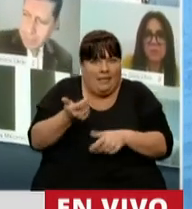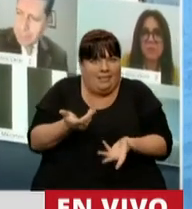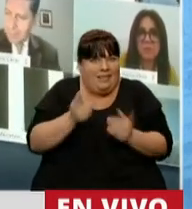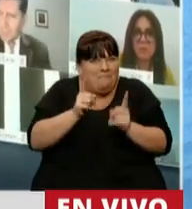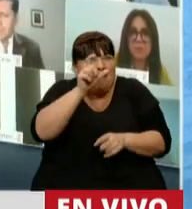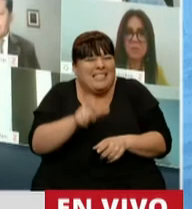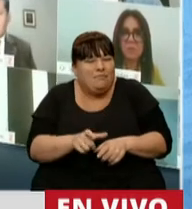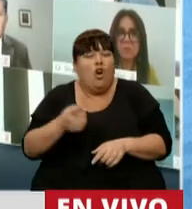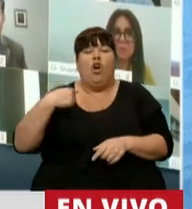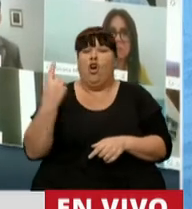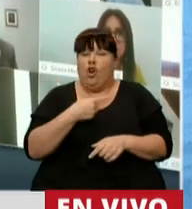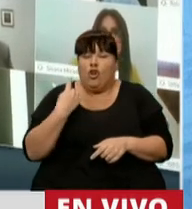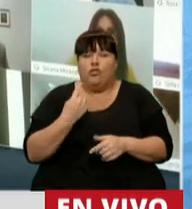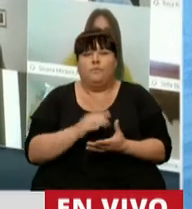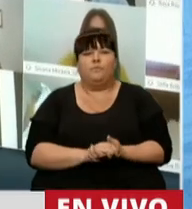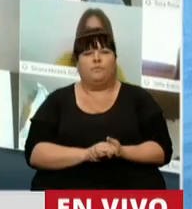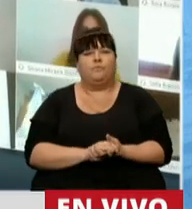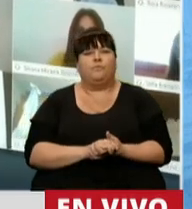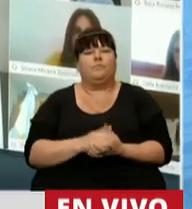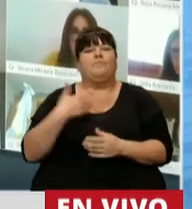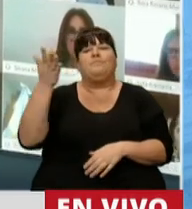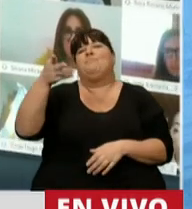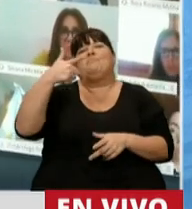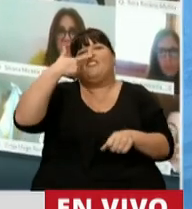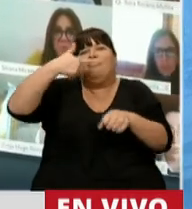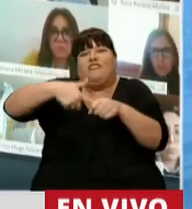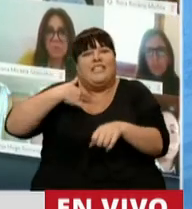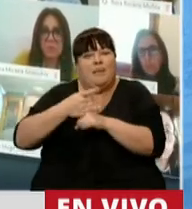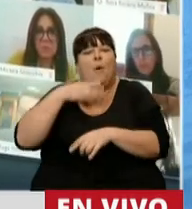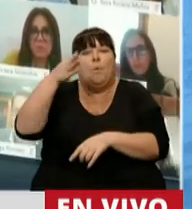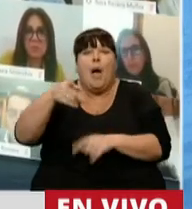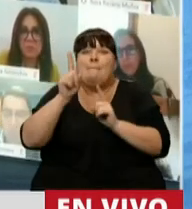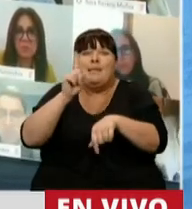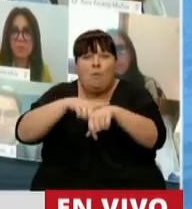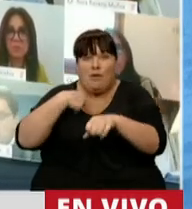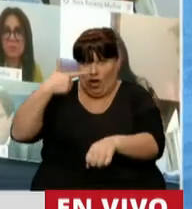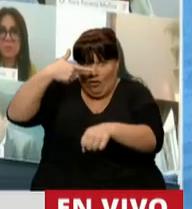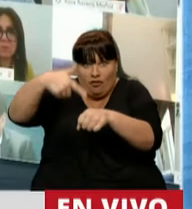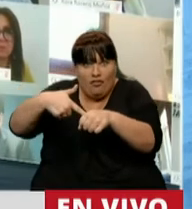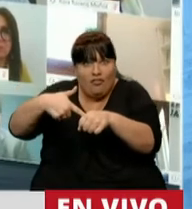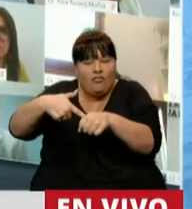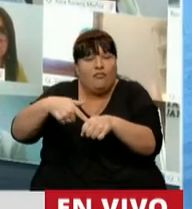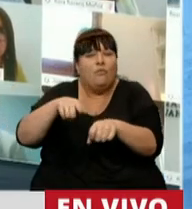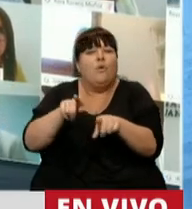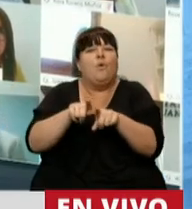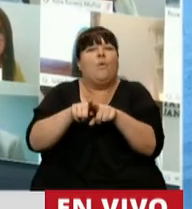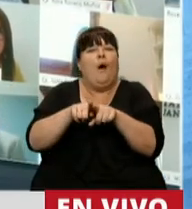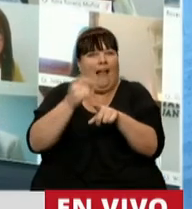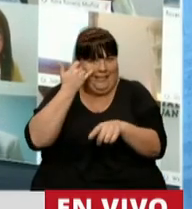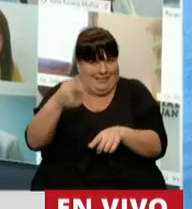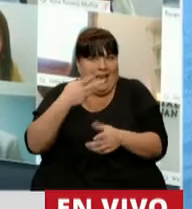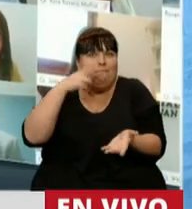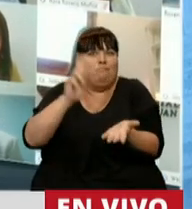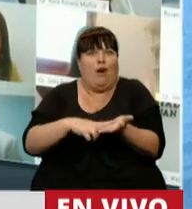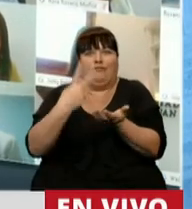nosotros íbamos y cargábamos nafta en las estaciones de servicio, en ese momento quedaba plasmado